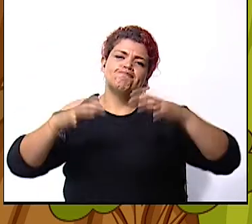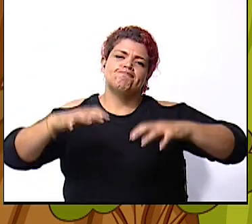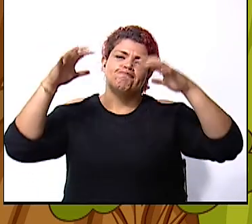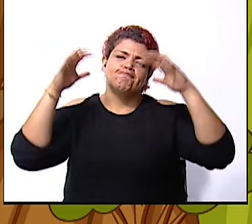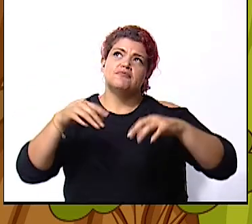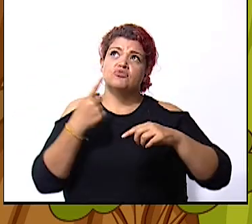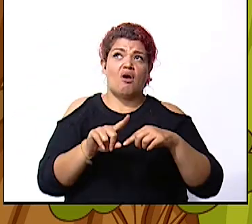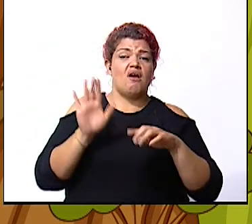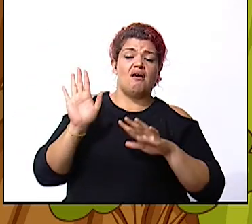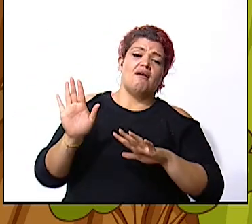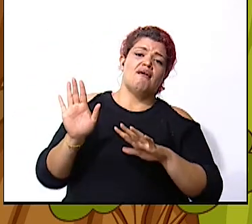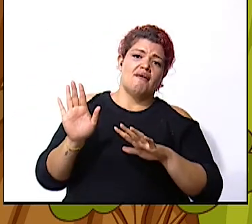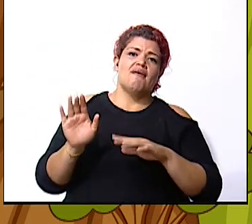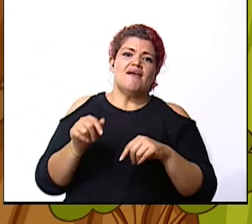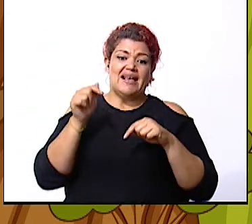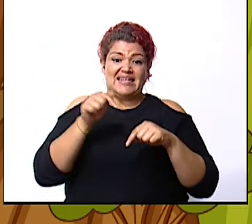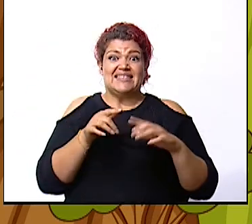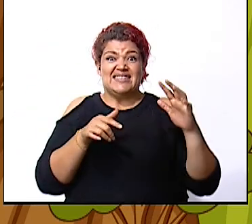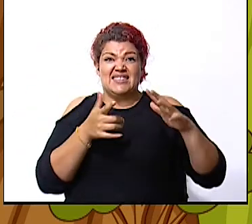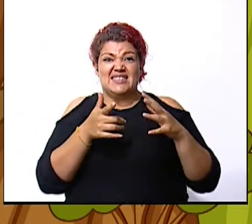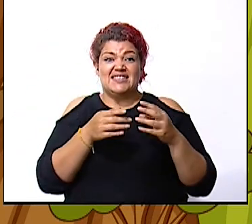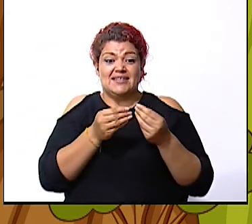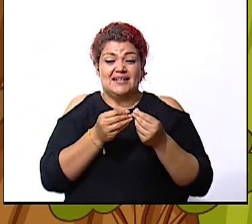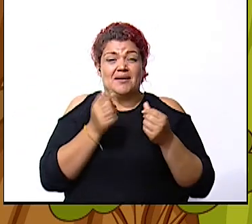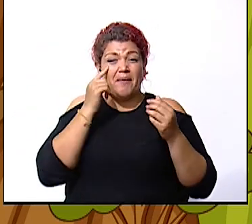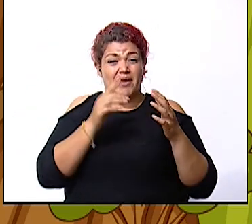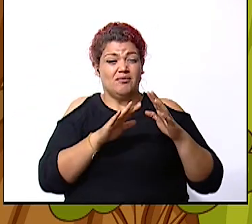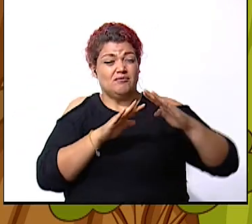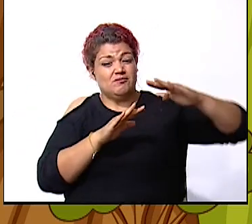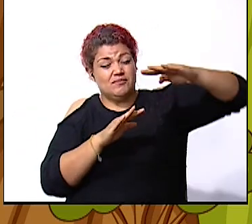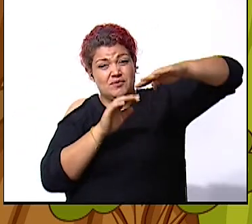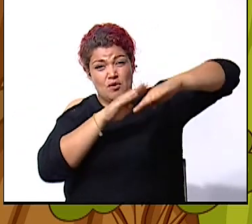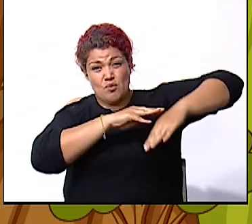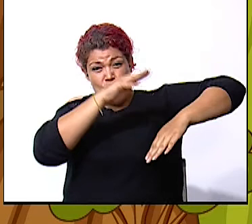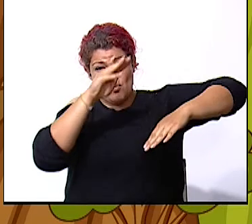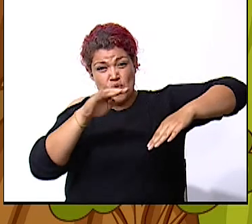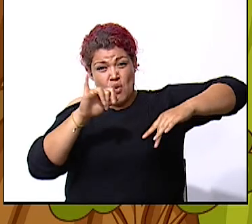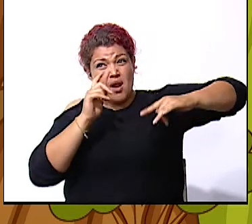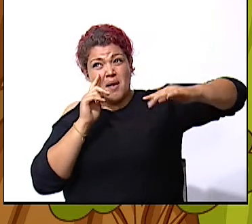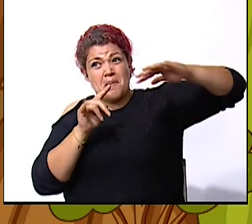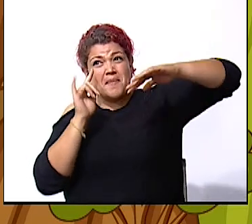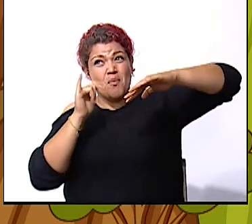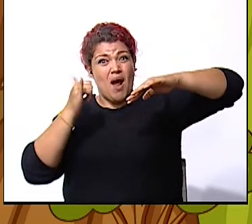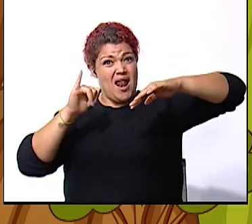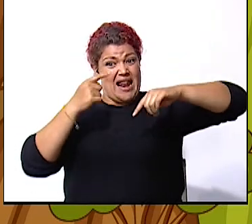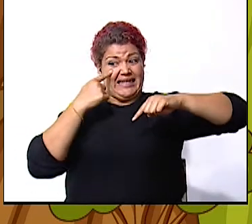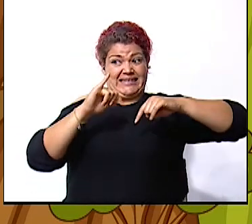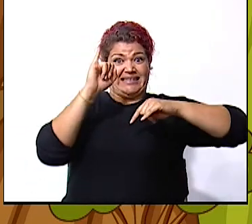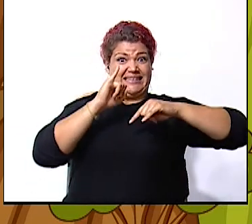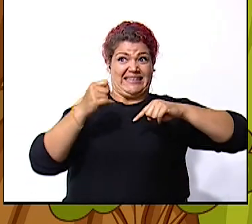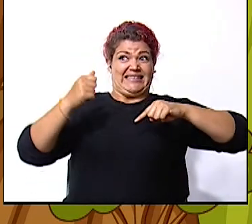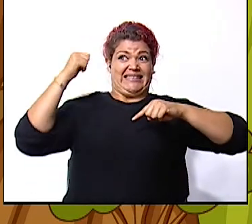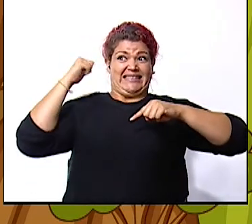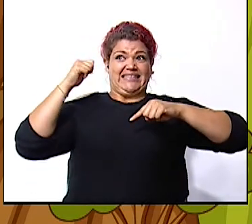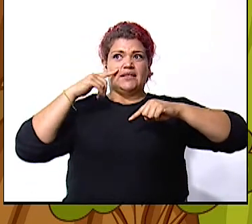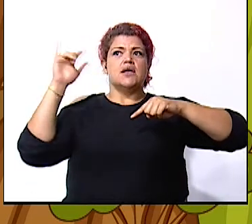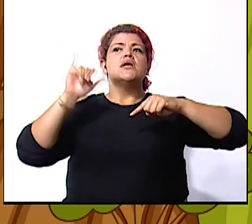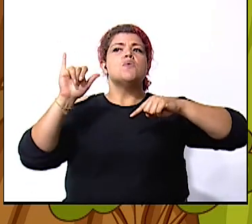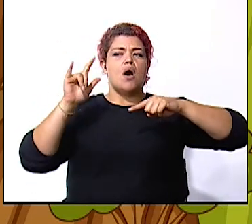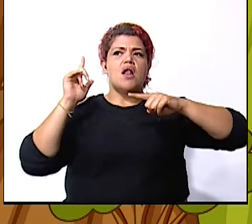natural y es un movimiento de una pendiente así como ustedes ven aquí atrás exactamente